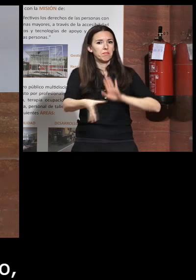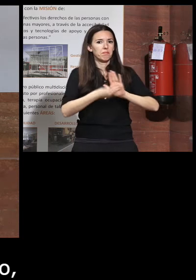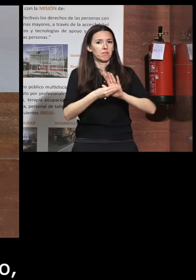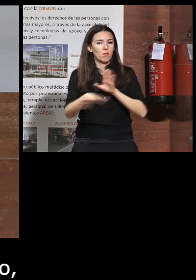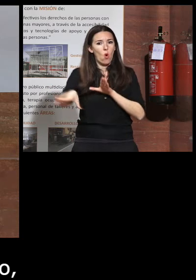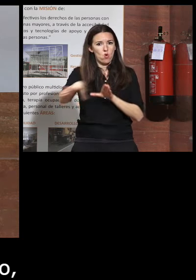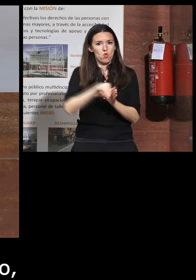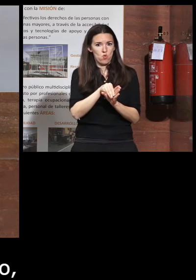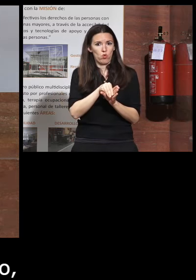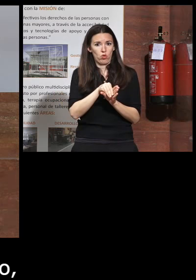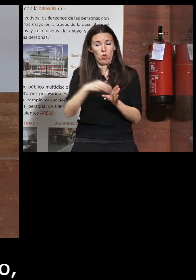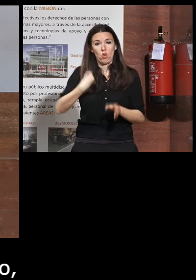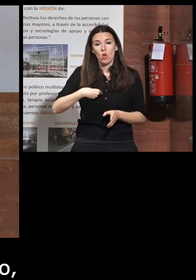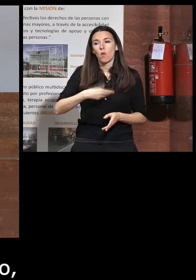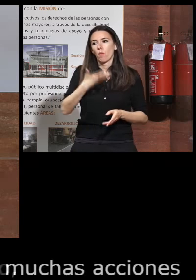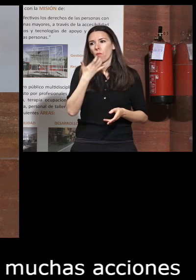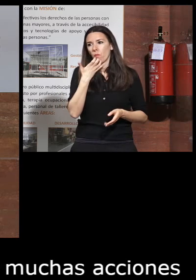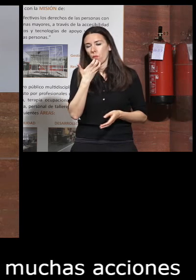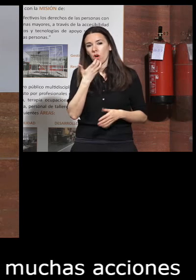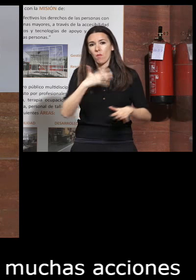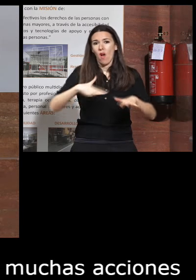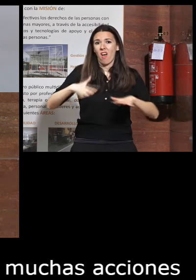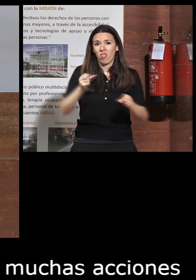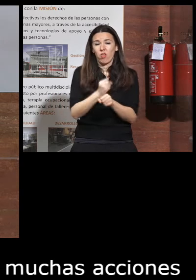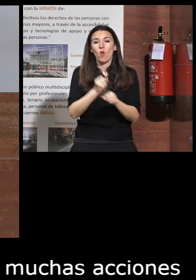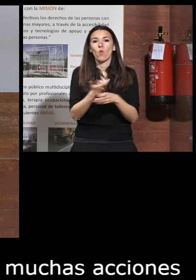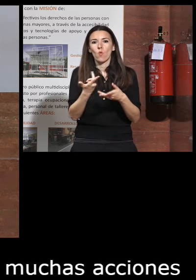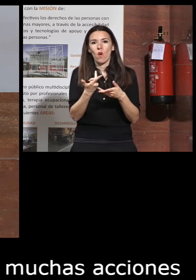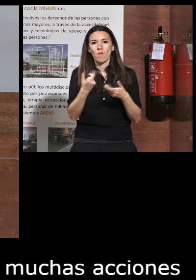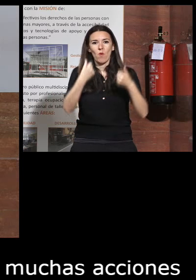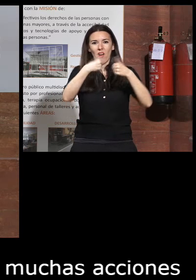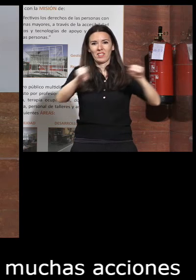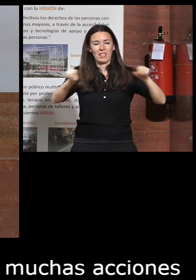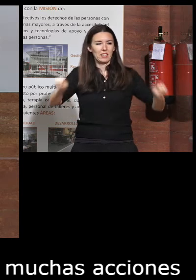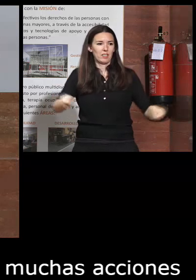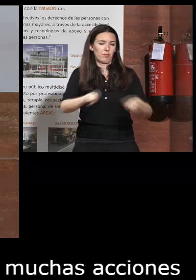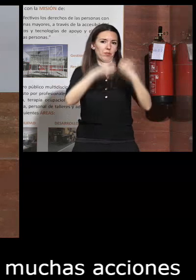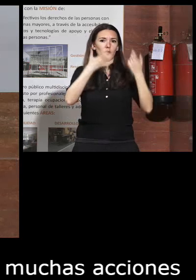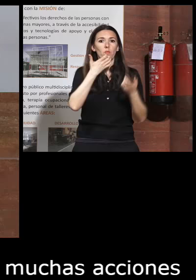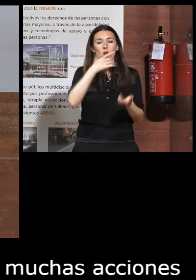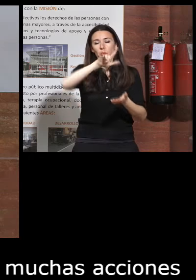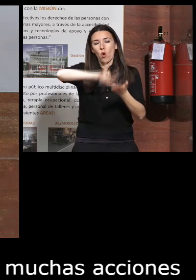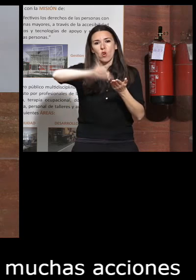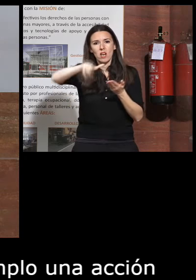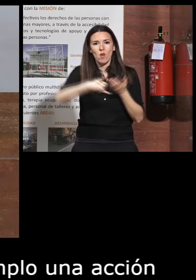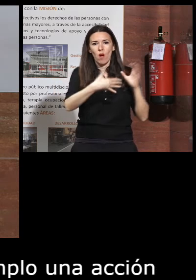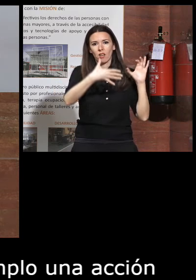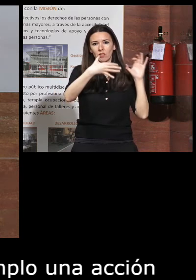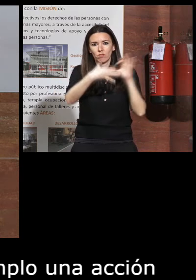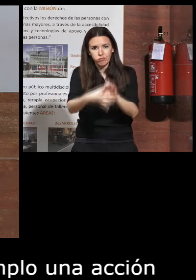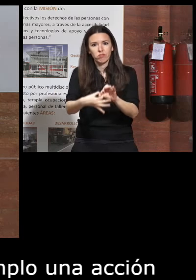inclusión desde por ejemplo una acción que hicimos es de romper esas etiquetas que hablábamos desde ese lenguaje vinculador o